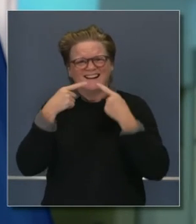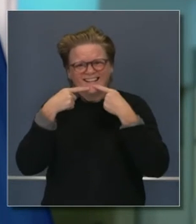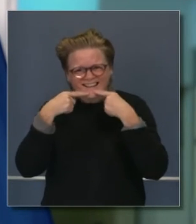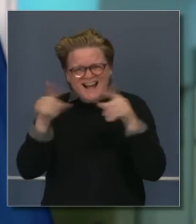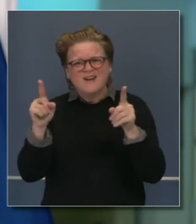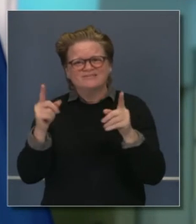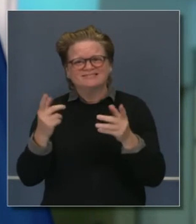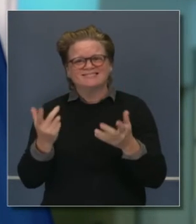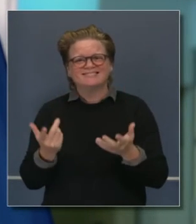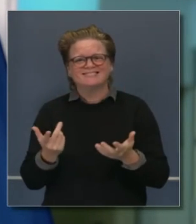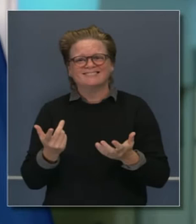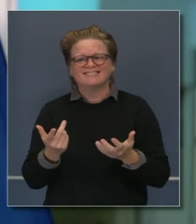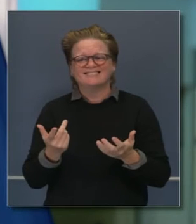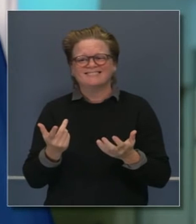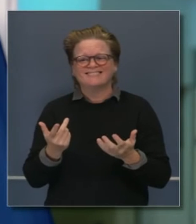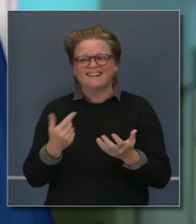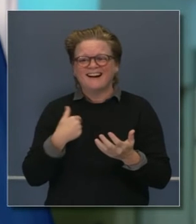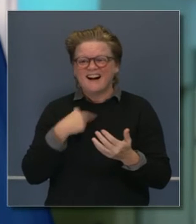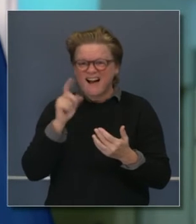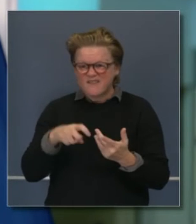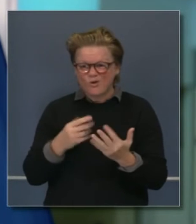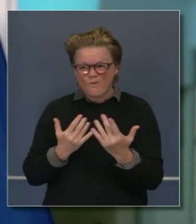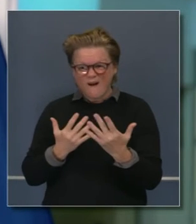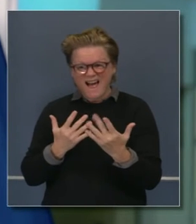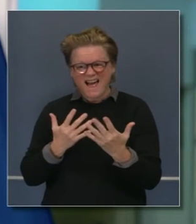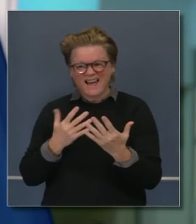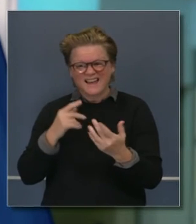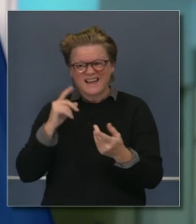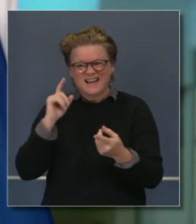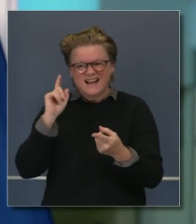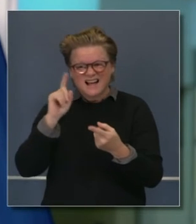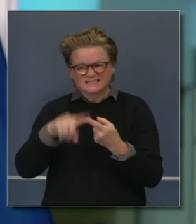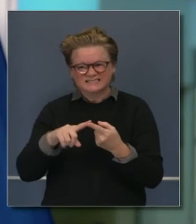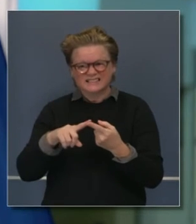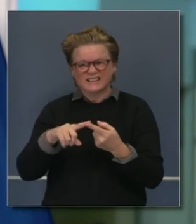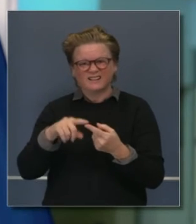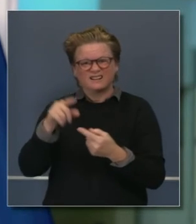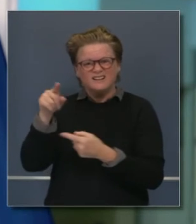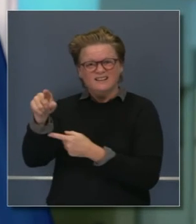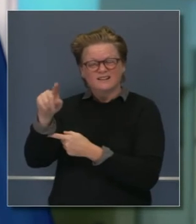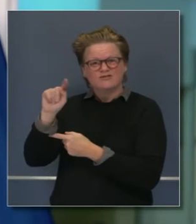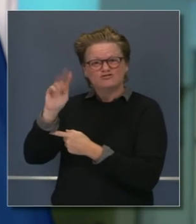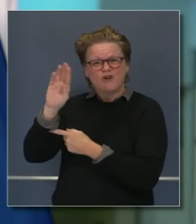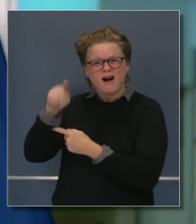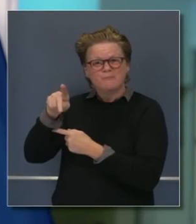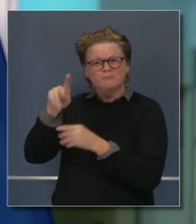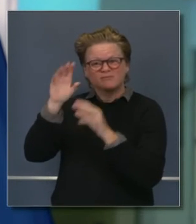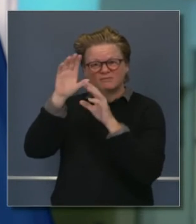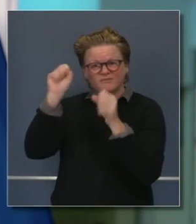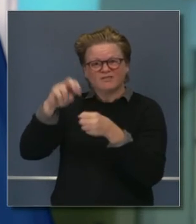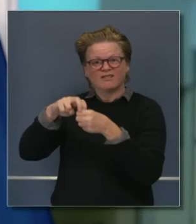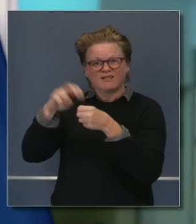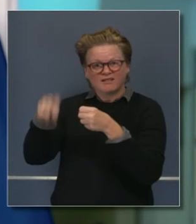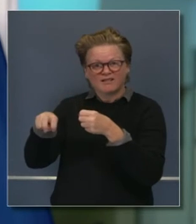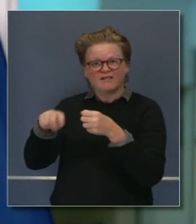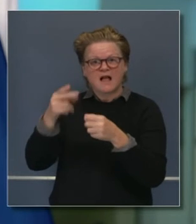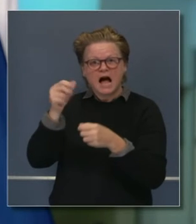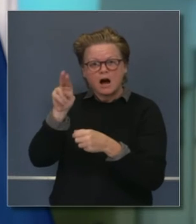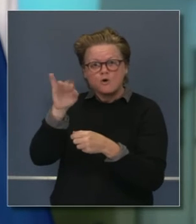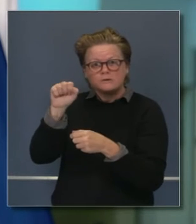¿Tiene usted que esperar que la senadora Harris renuncie a su escaño oficialmente? Sí,